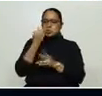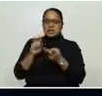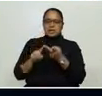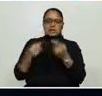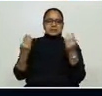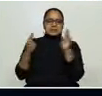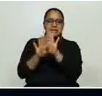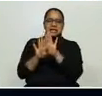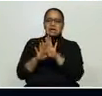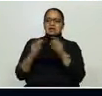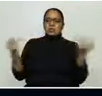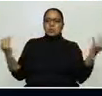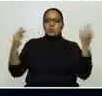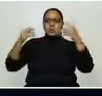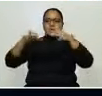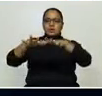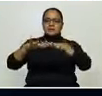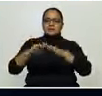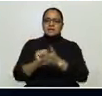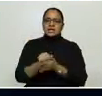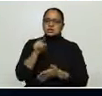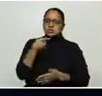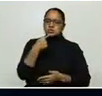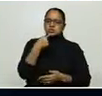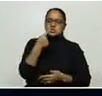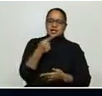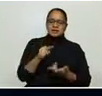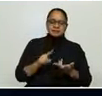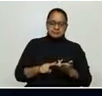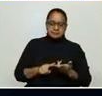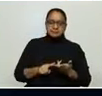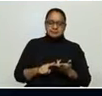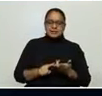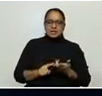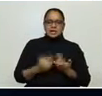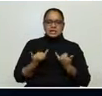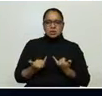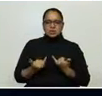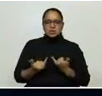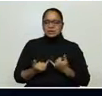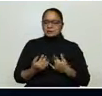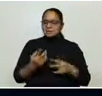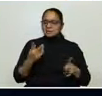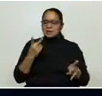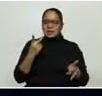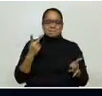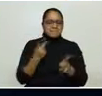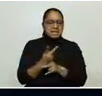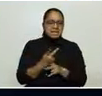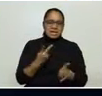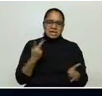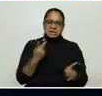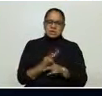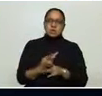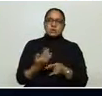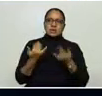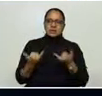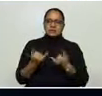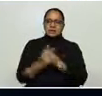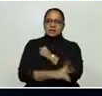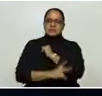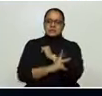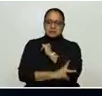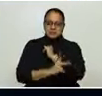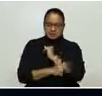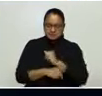multitudinarios y todo lo que usted ordenó, la situación que estaríamos viviendo en el país sería